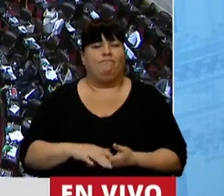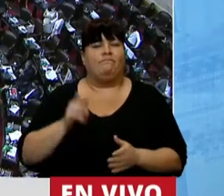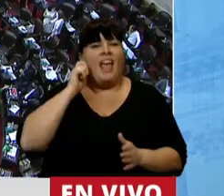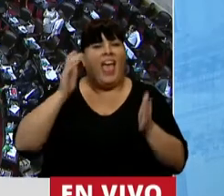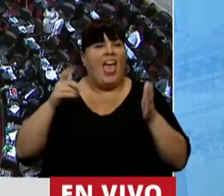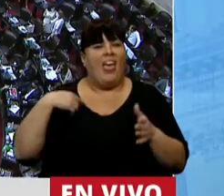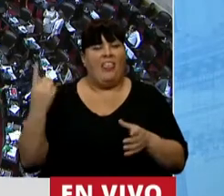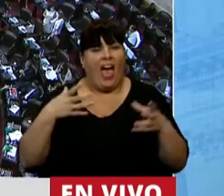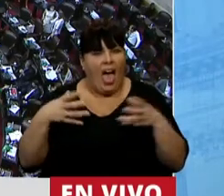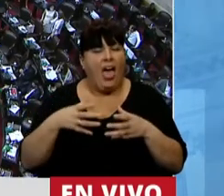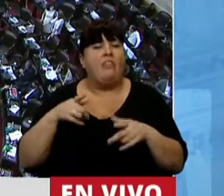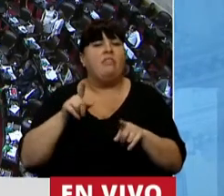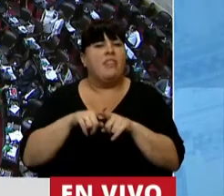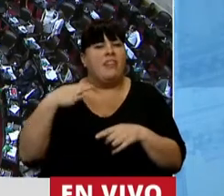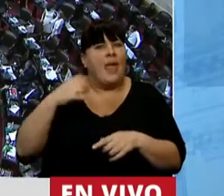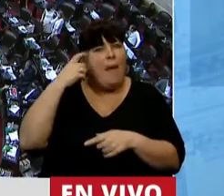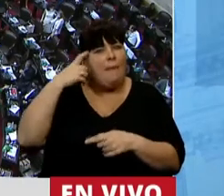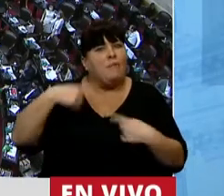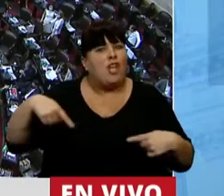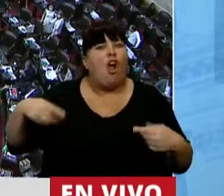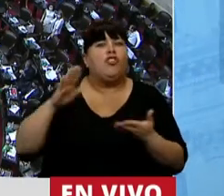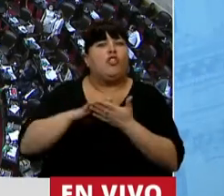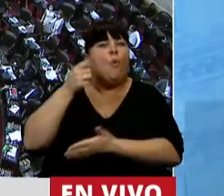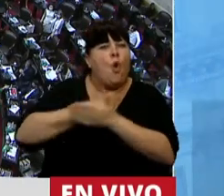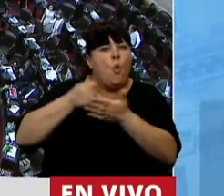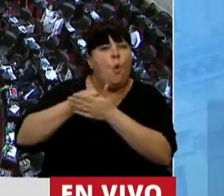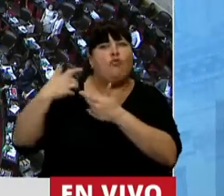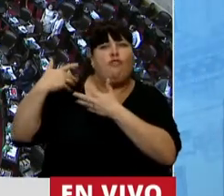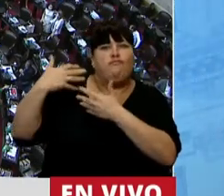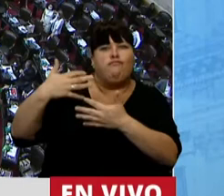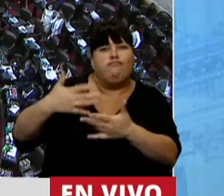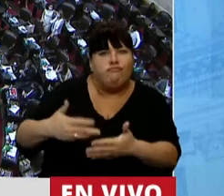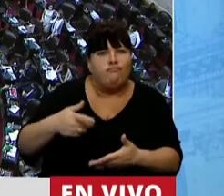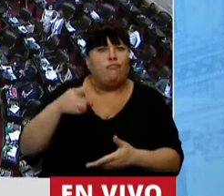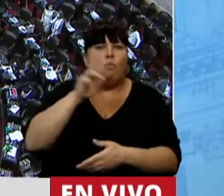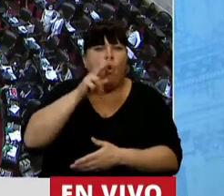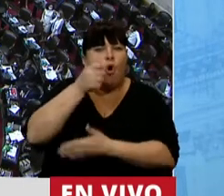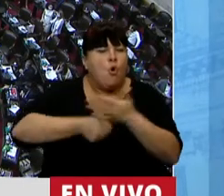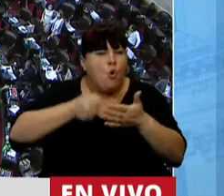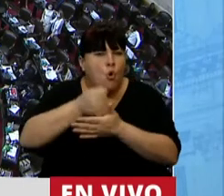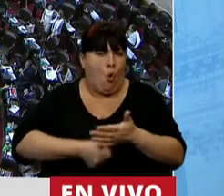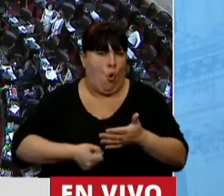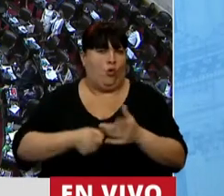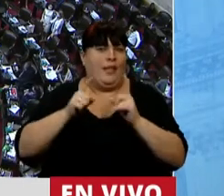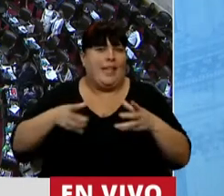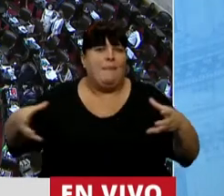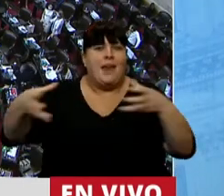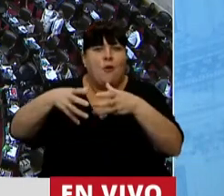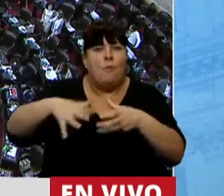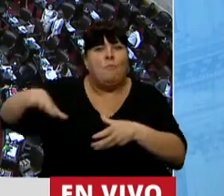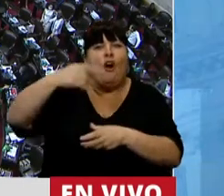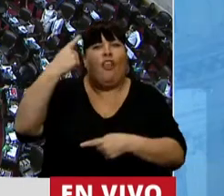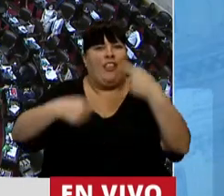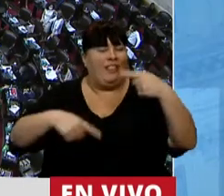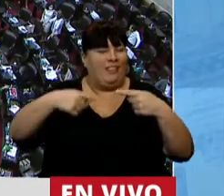generación que tiene mucho que aprender de las luchas en los últimos años, dado mujeres y colectivos de la